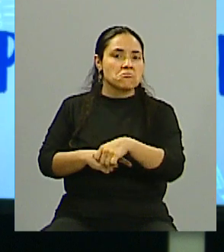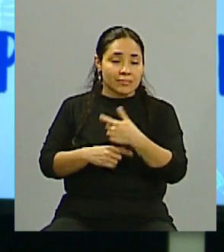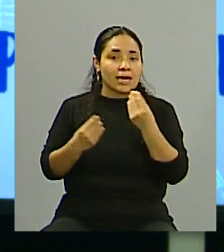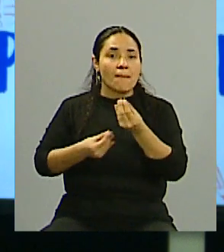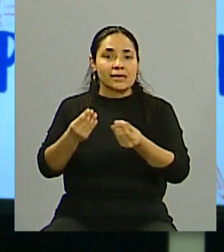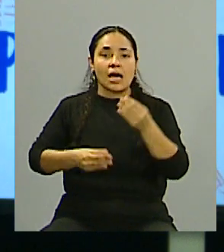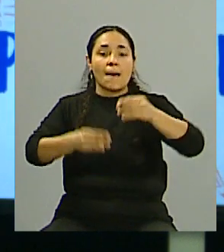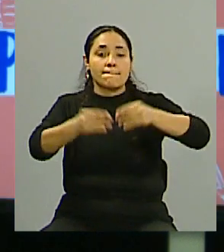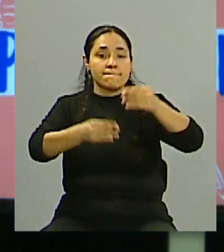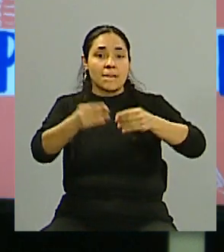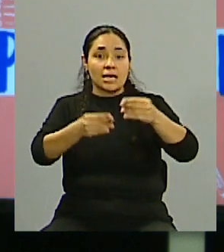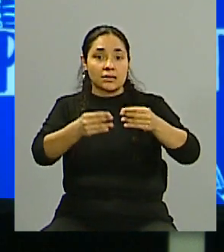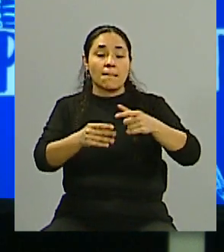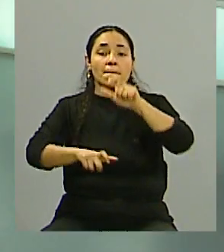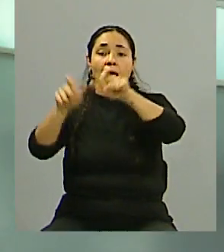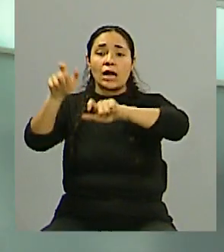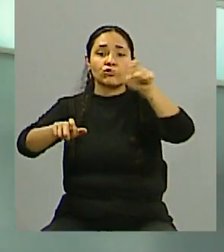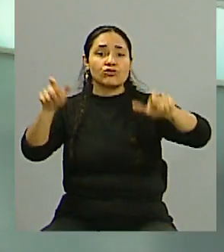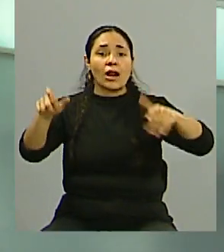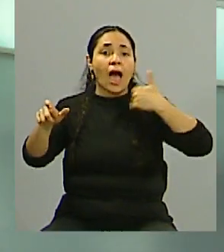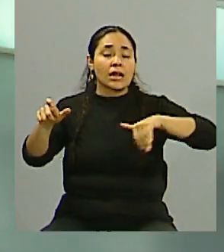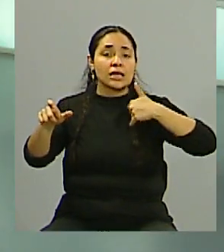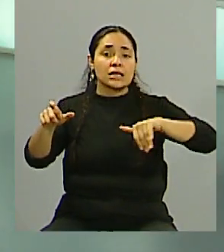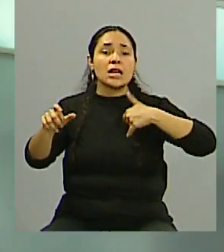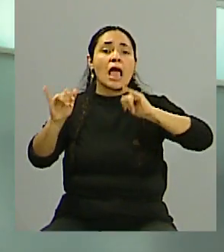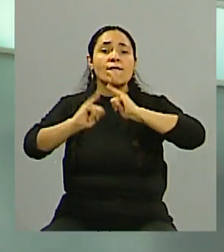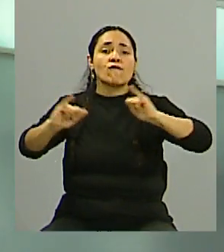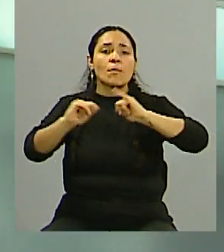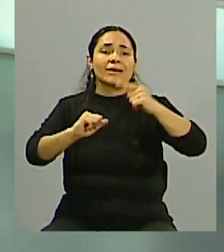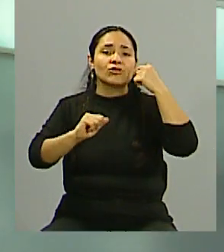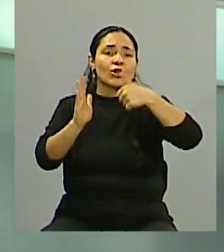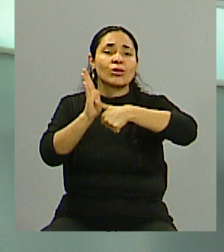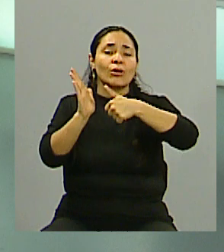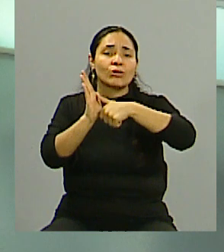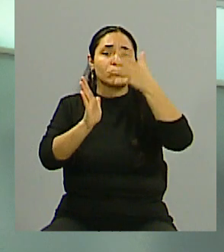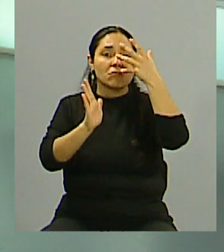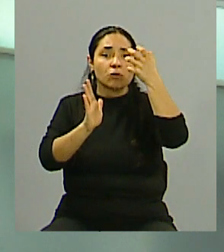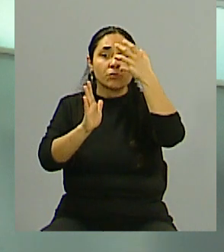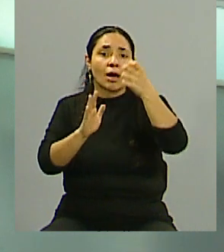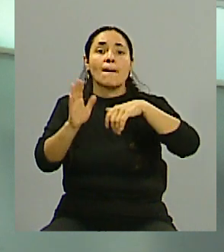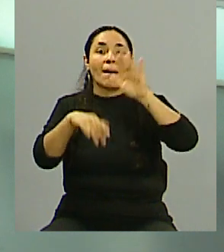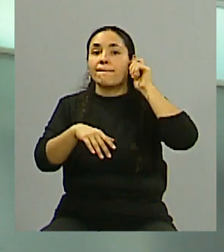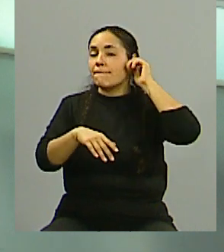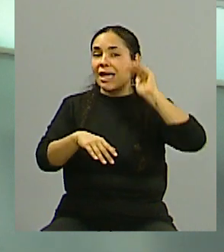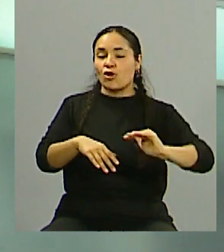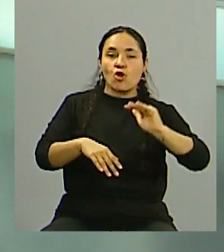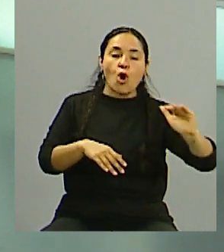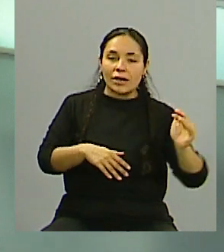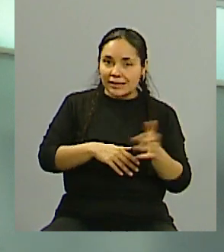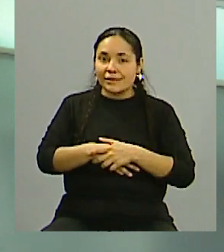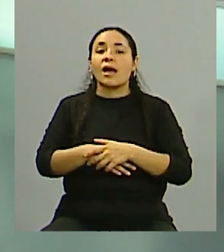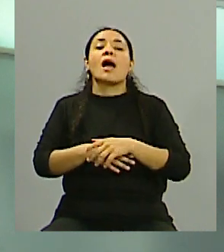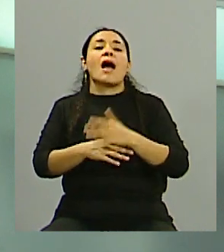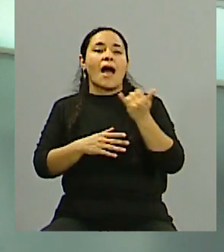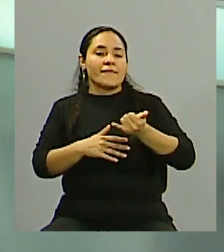internacional escaneaba ciudadanas y ciudadanos argentinos, entre ellos muchos menores de edad, que a través de un consentimiento,